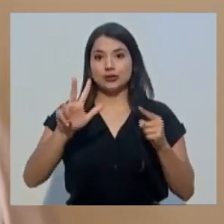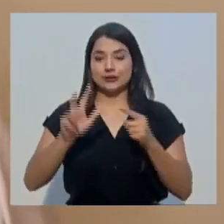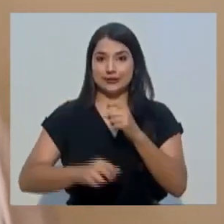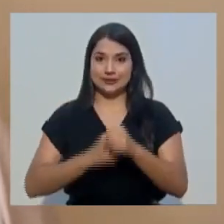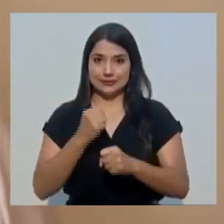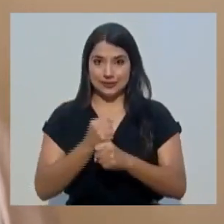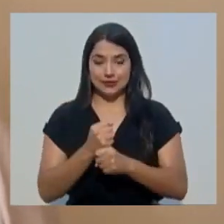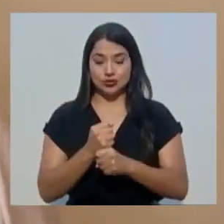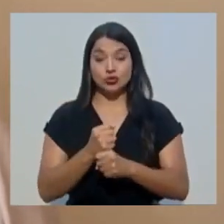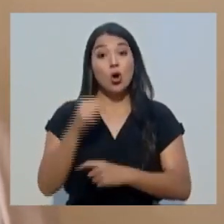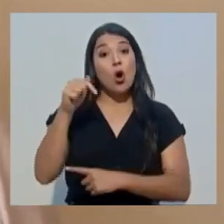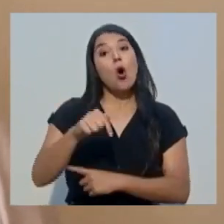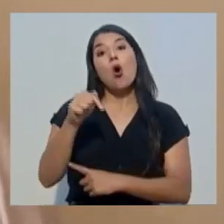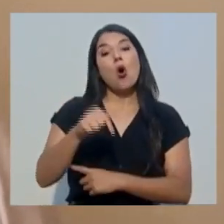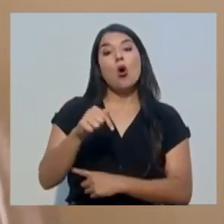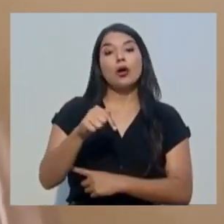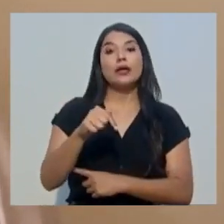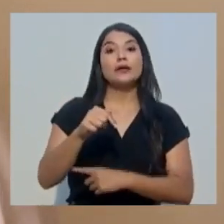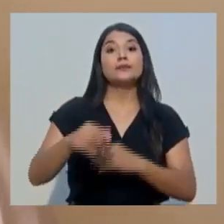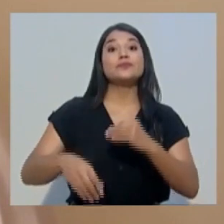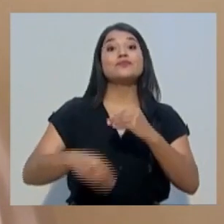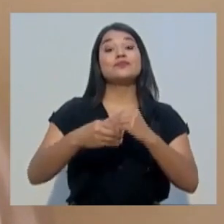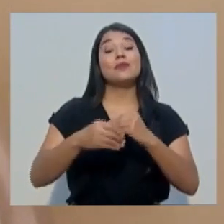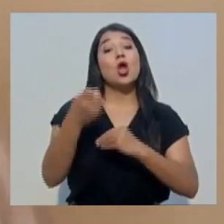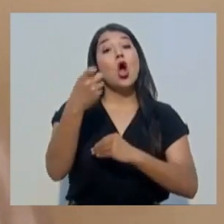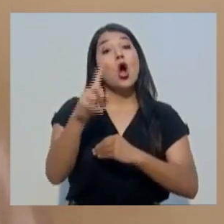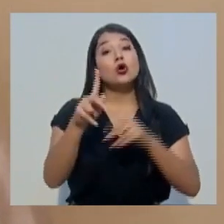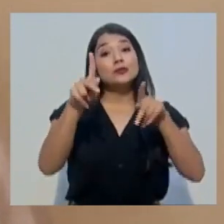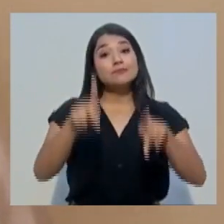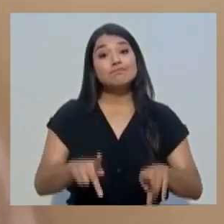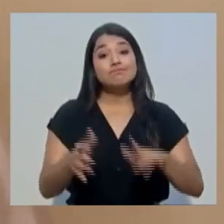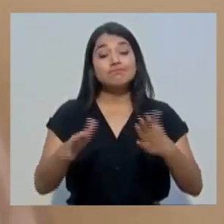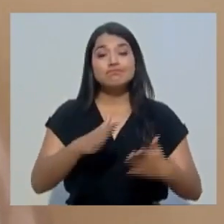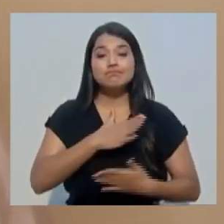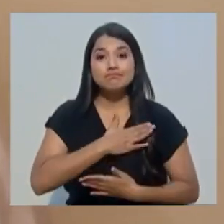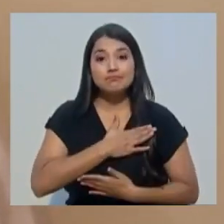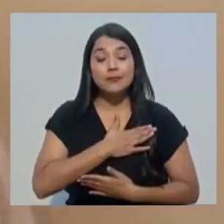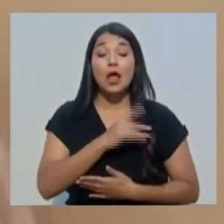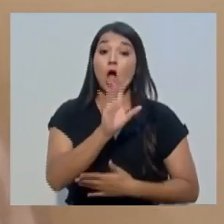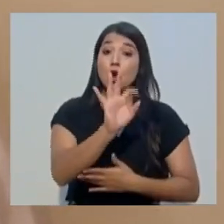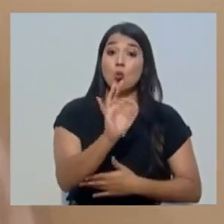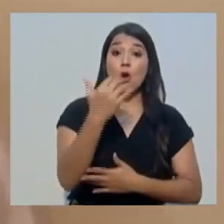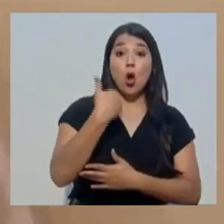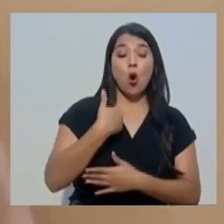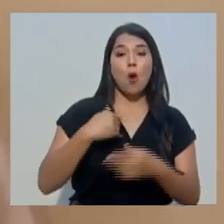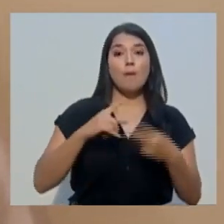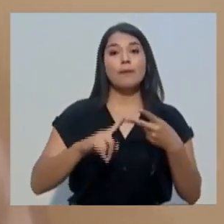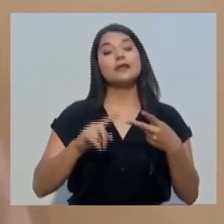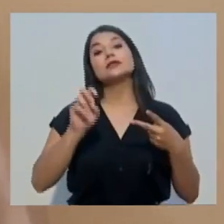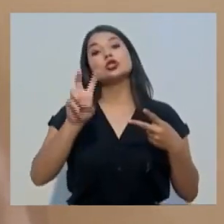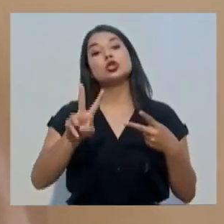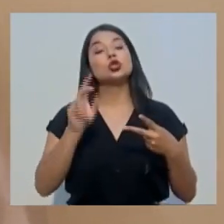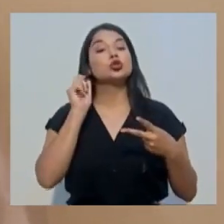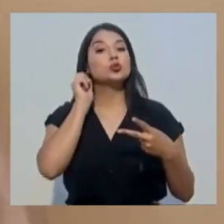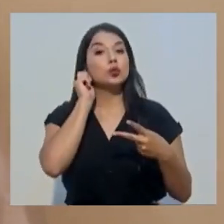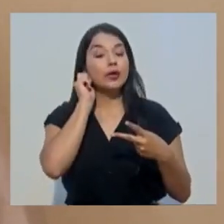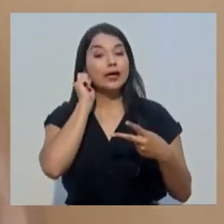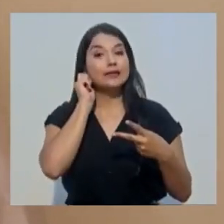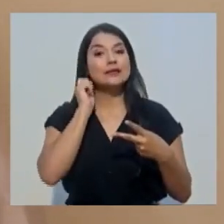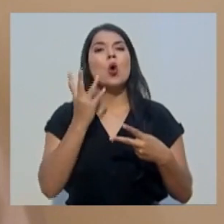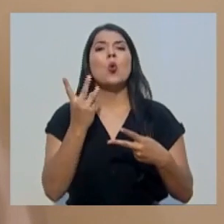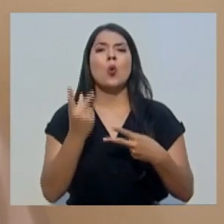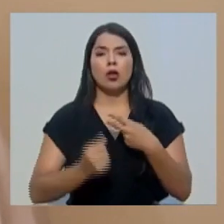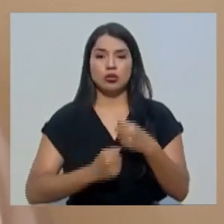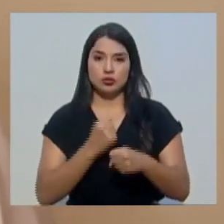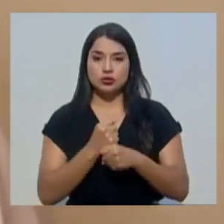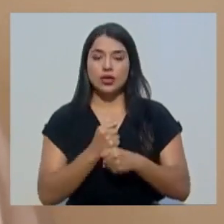años. Para hoy se reportan 11 de lamentables fallecimientos, 9 son hombres y 2 son mujeres,